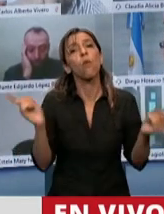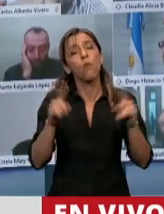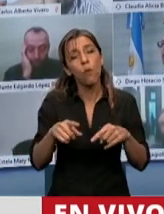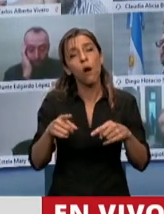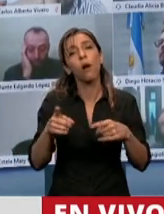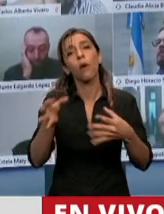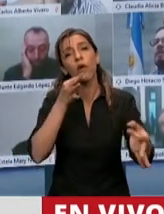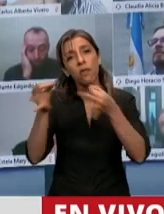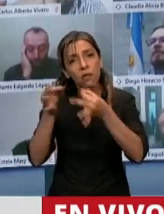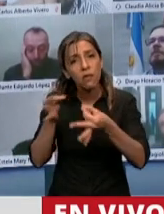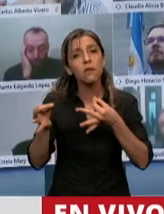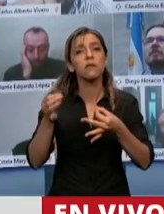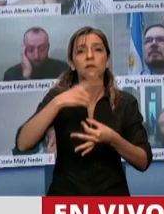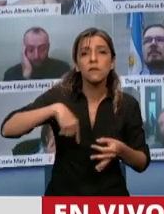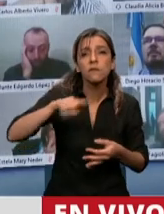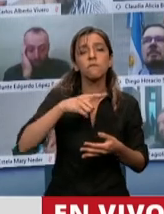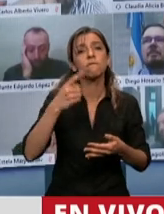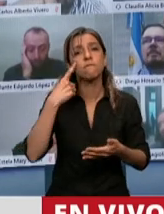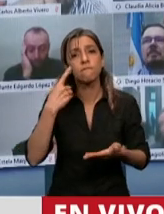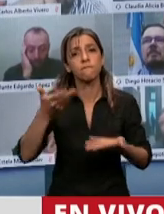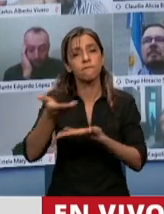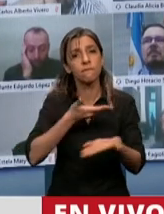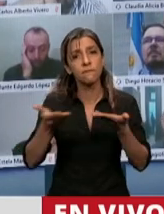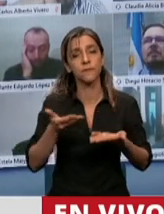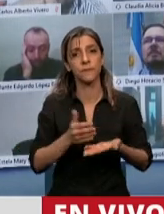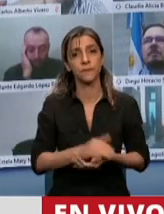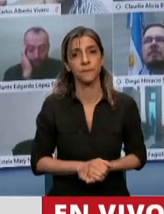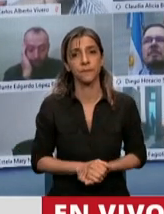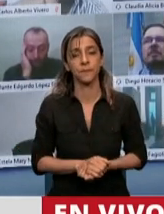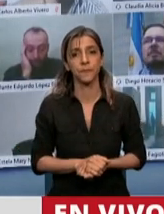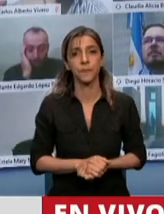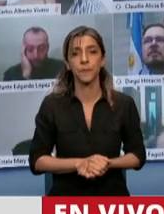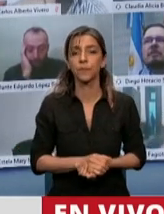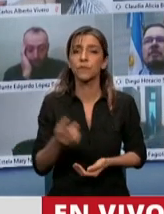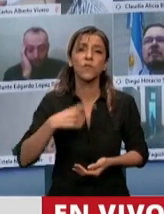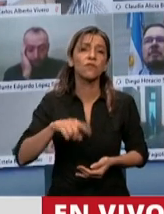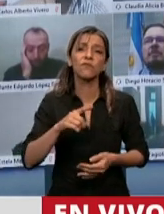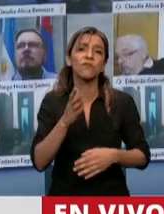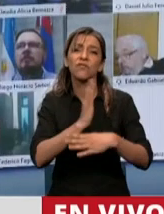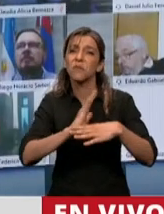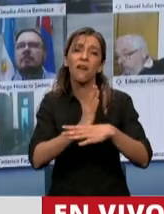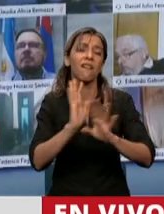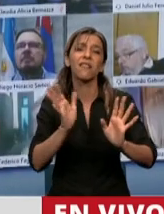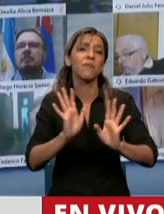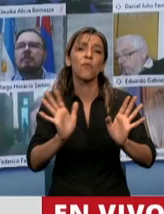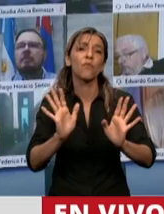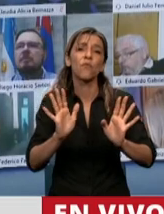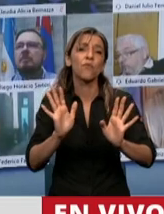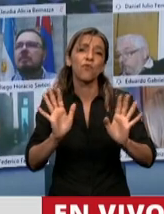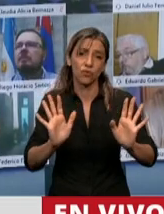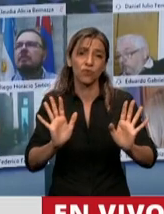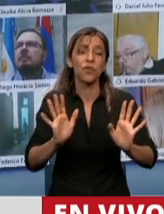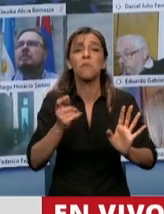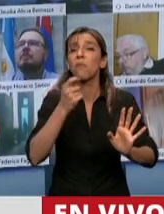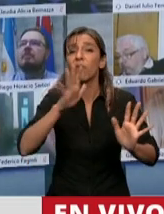intentemos de nuevo ponernos a conversar, saquemos del esquema de la virtualidad la reforma judicial, saquemos toda